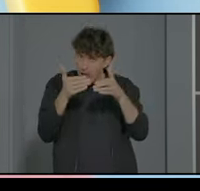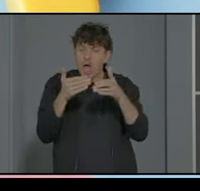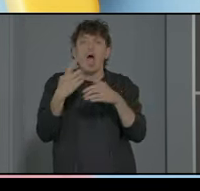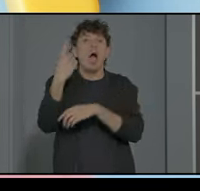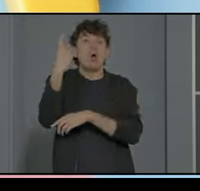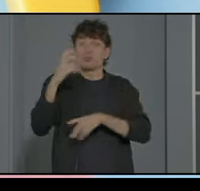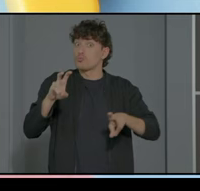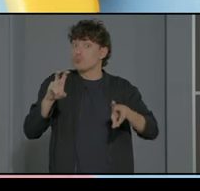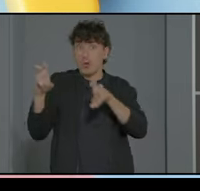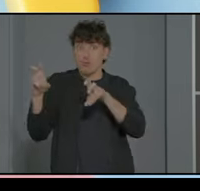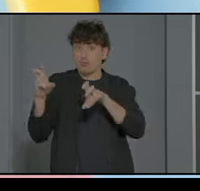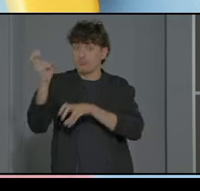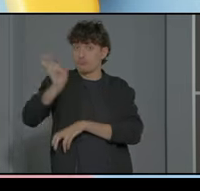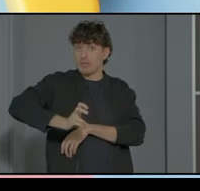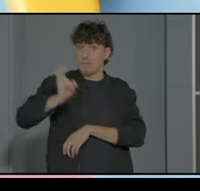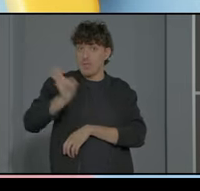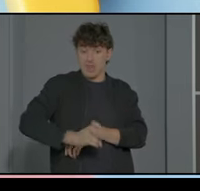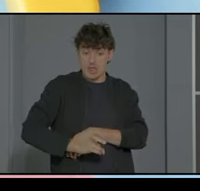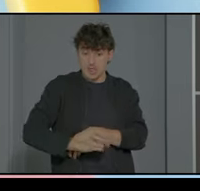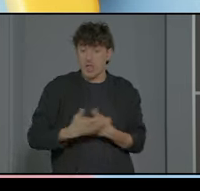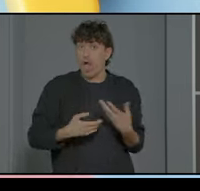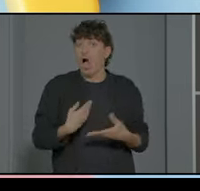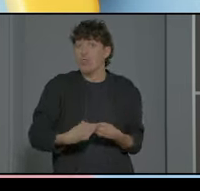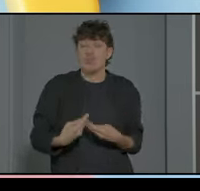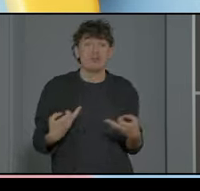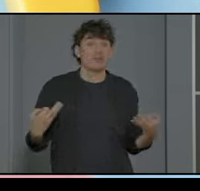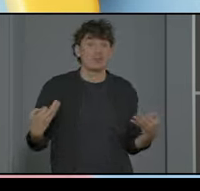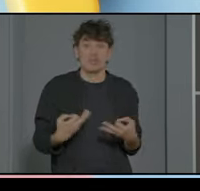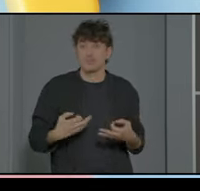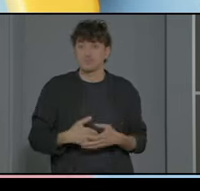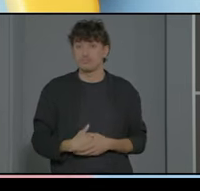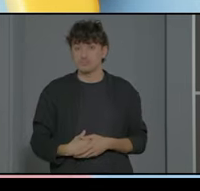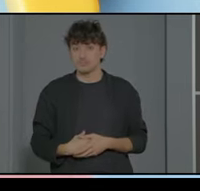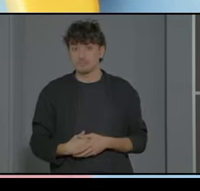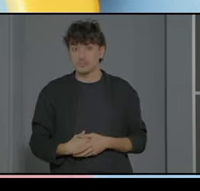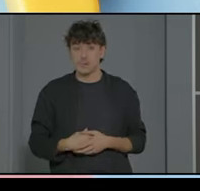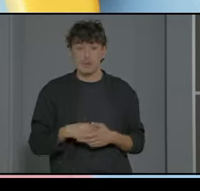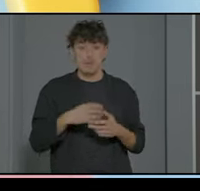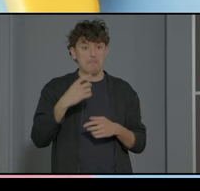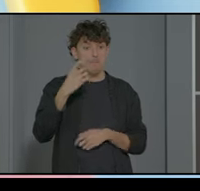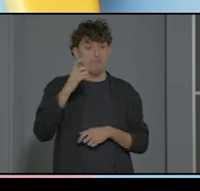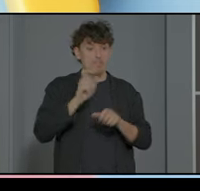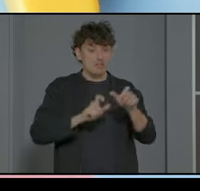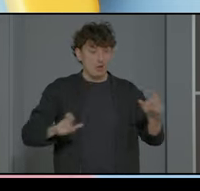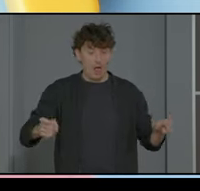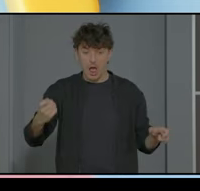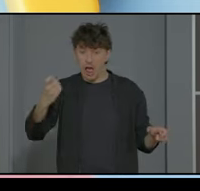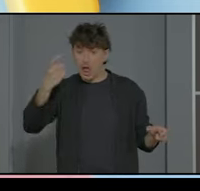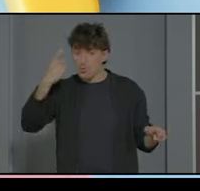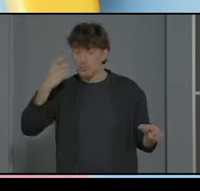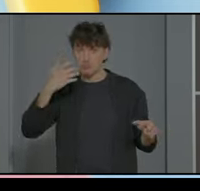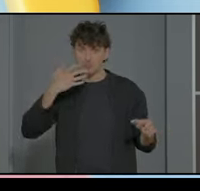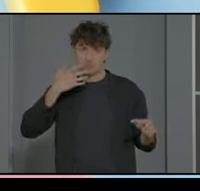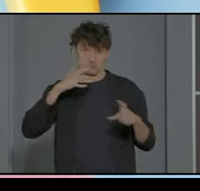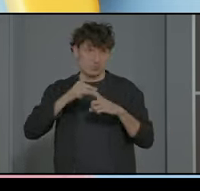¿qué podemos hacer? bueno primero tenemos que siempre maximizar el potencial de las personas que tenemos en este caso las personas con TIA por